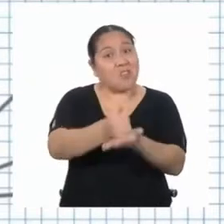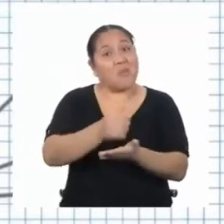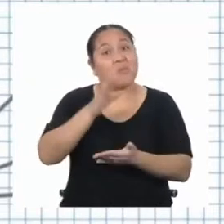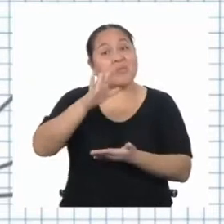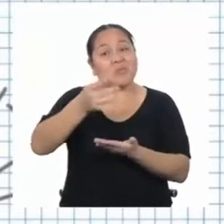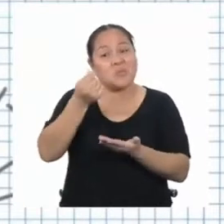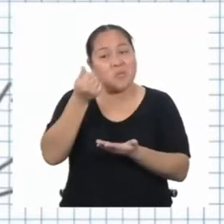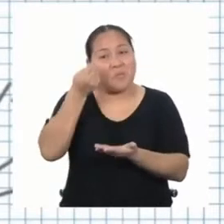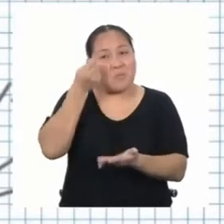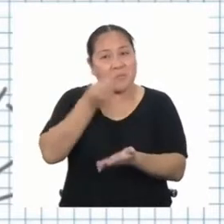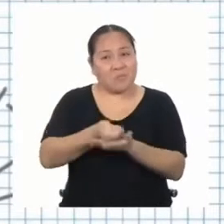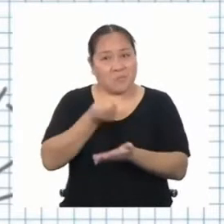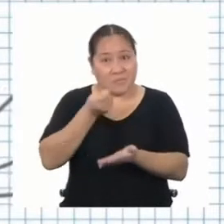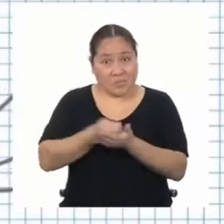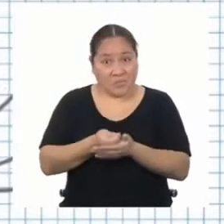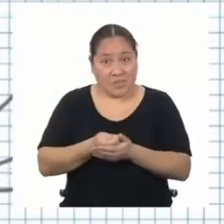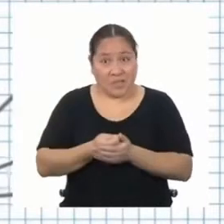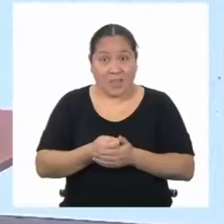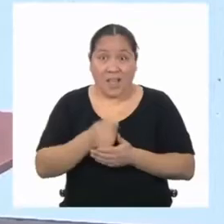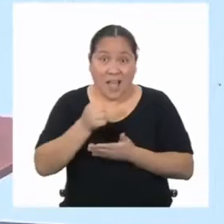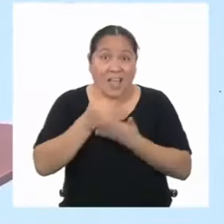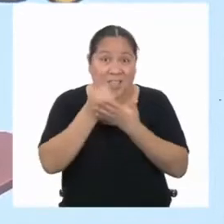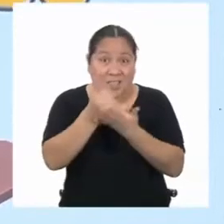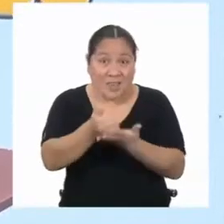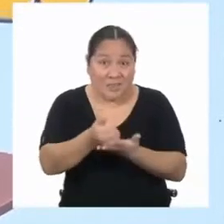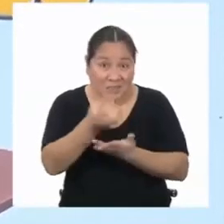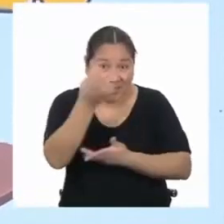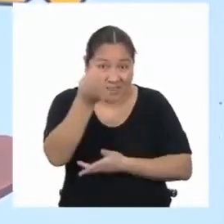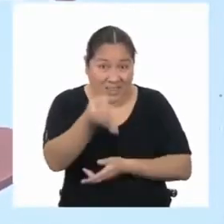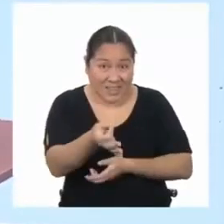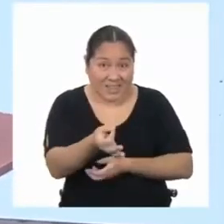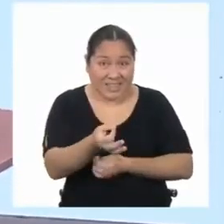presupuesto. ¿La ayudamos, chicos?